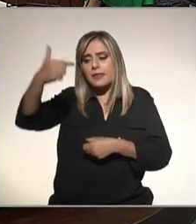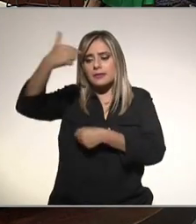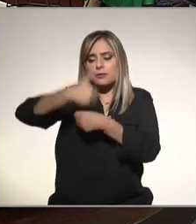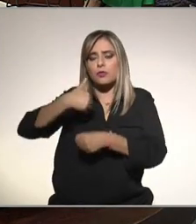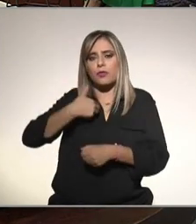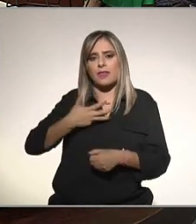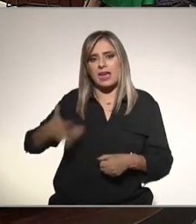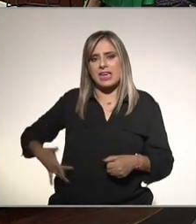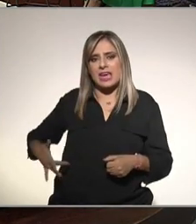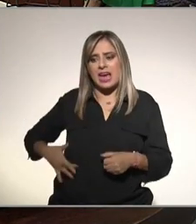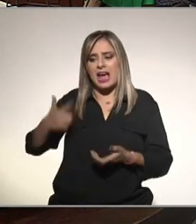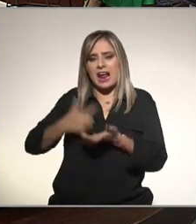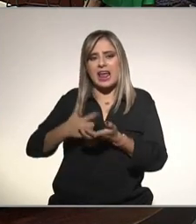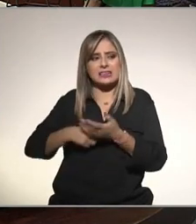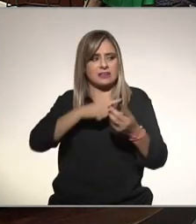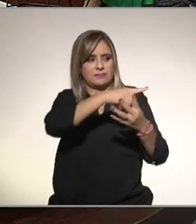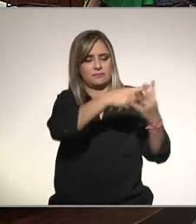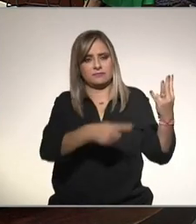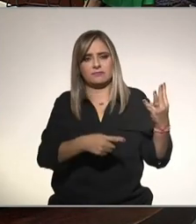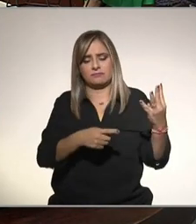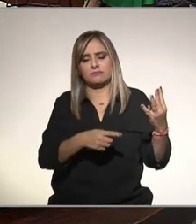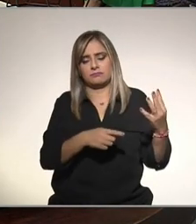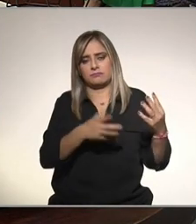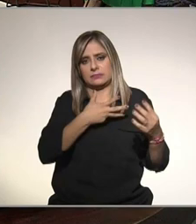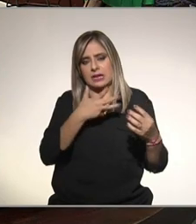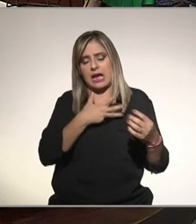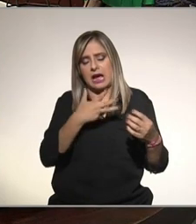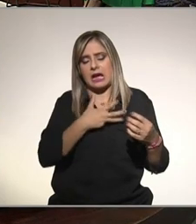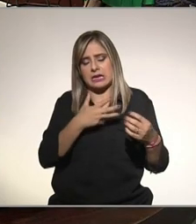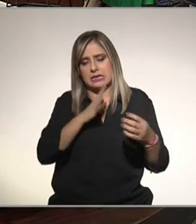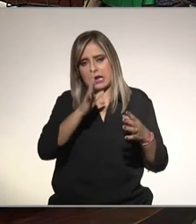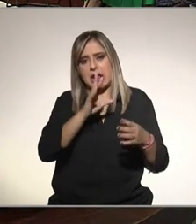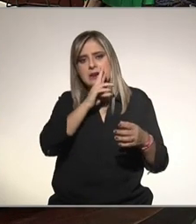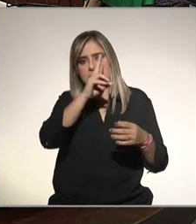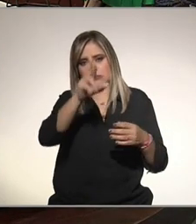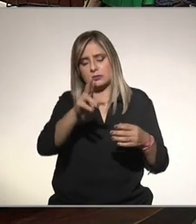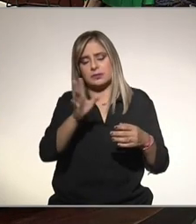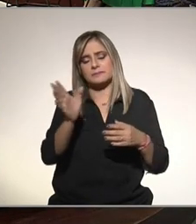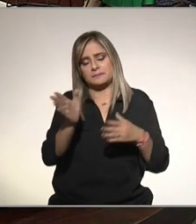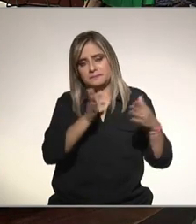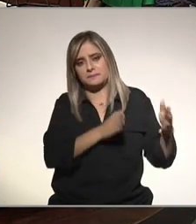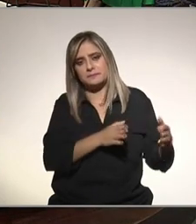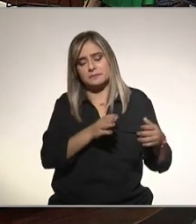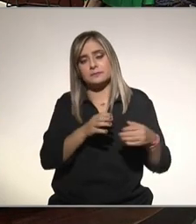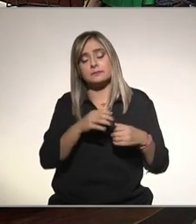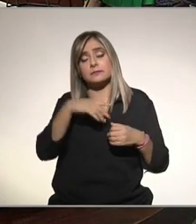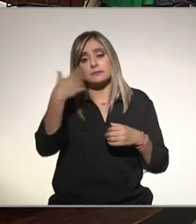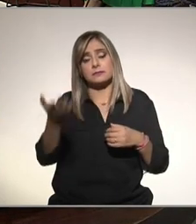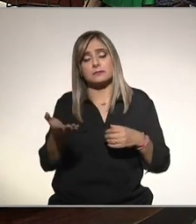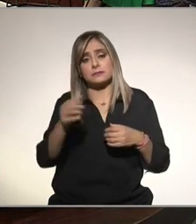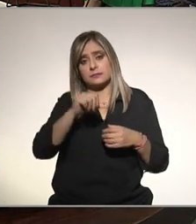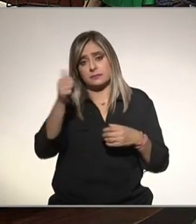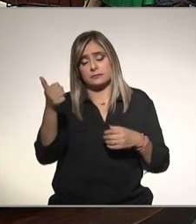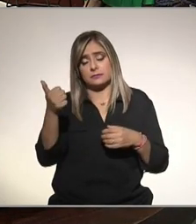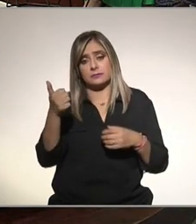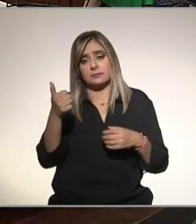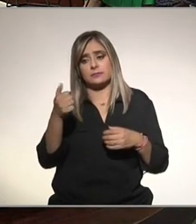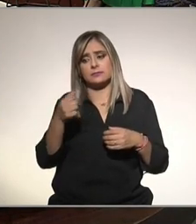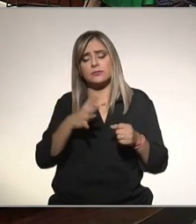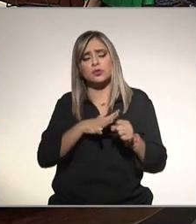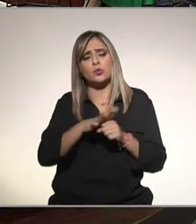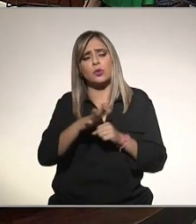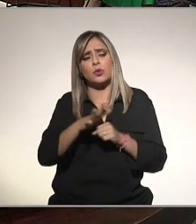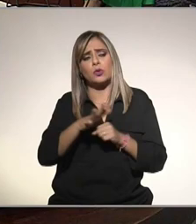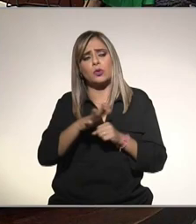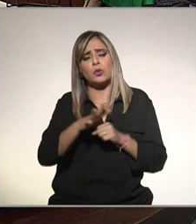graso ya lo acaban de decir los doctores Mari pero de todas formas al final te dejamos tu pregunta Irasema nos pregunta que cuáles son